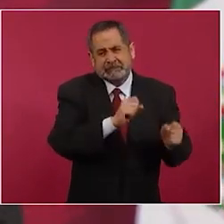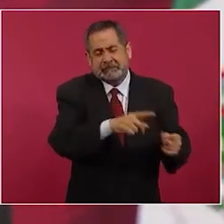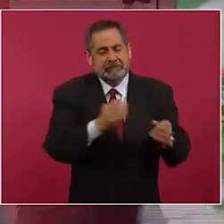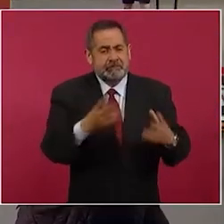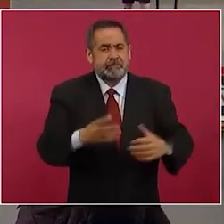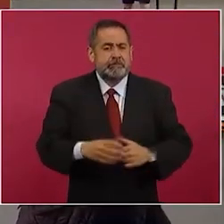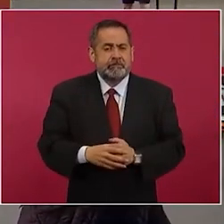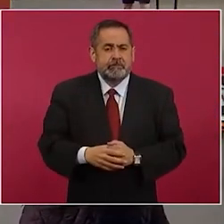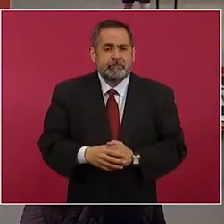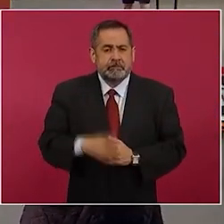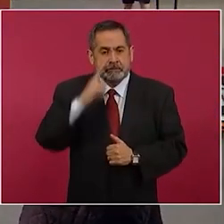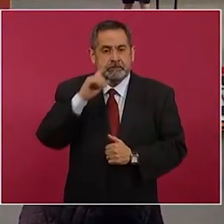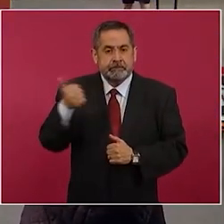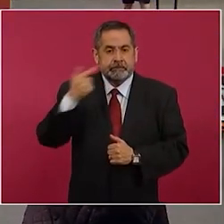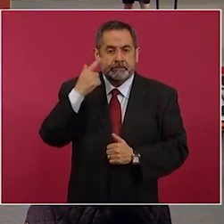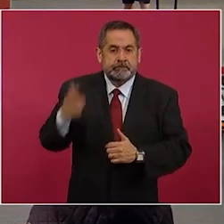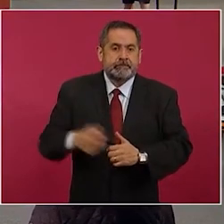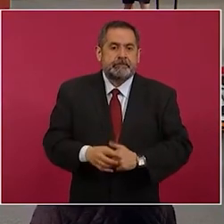y esto otro miren